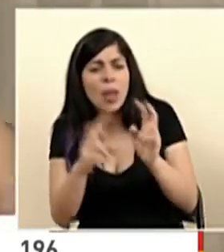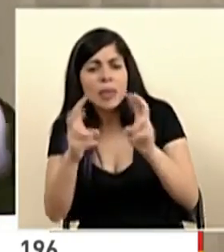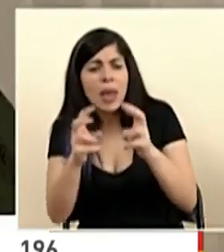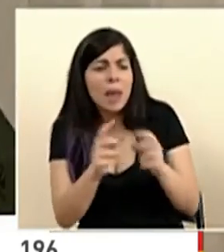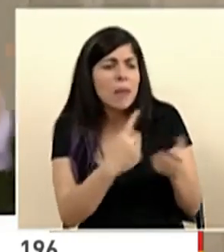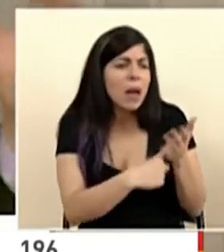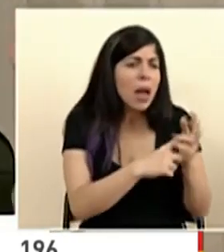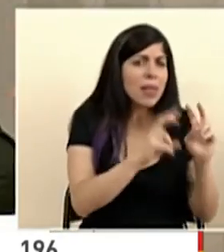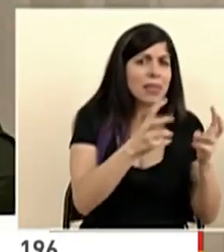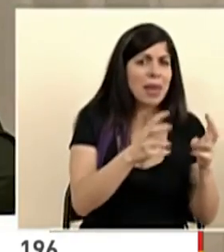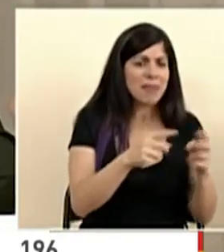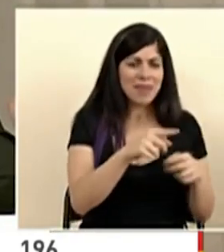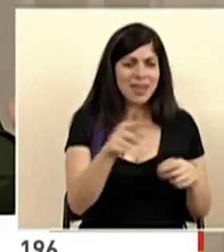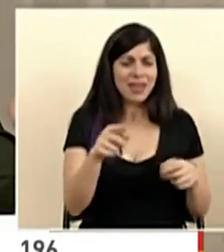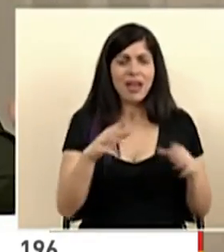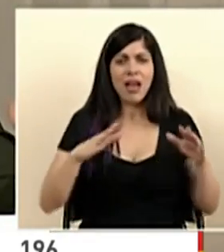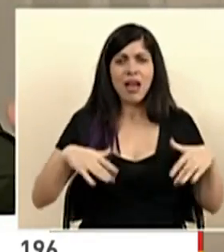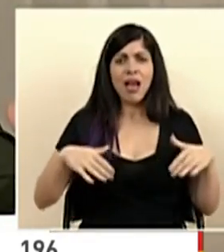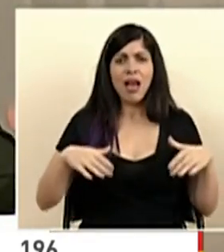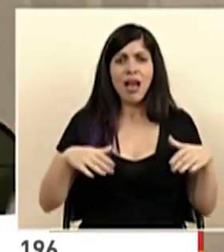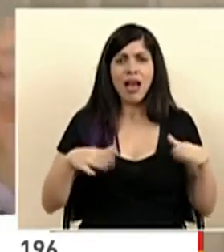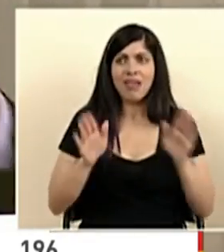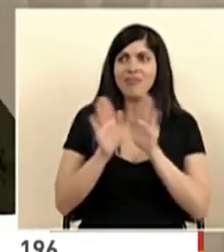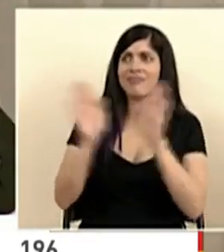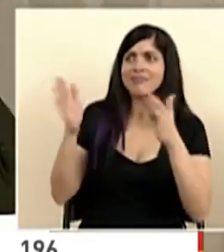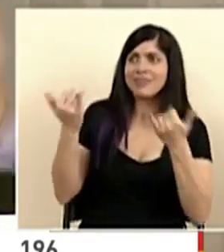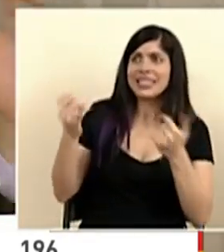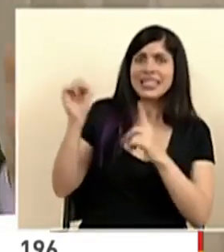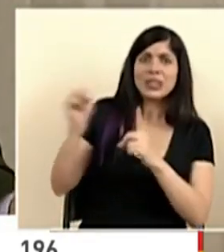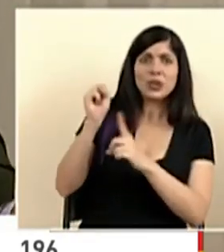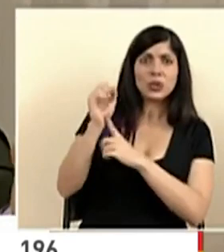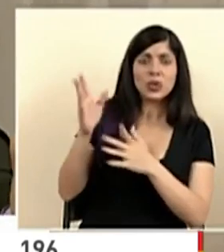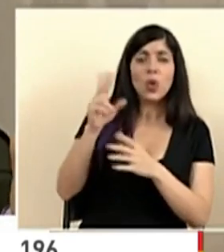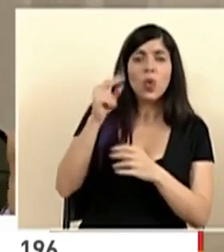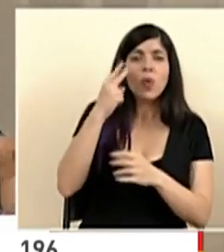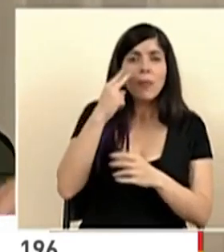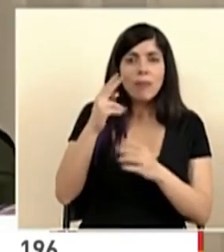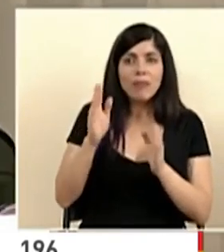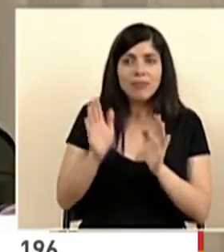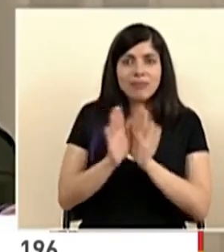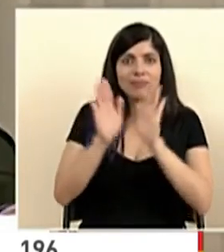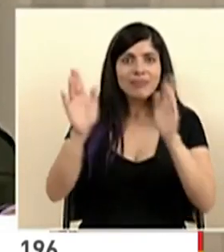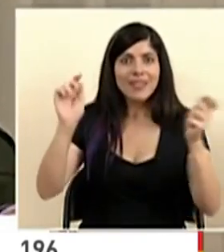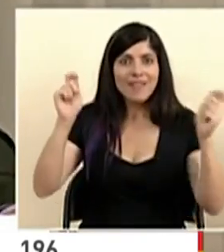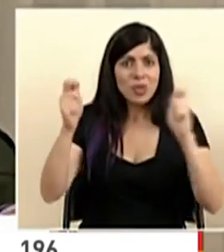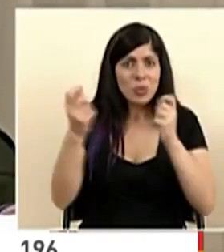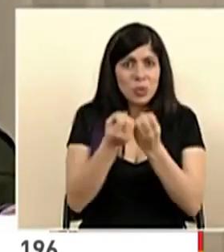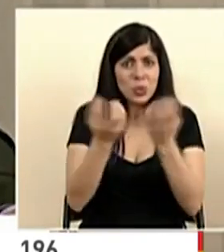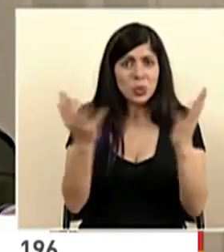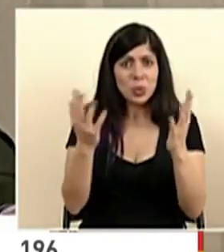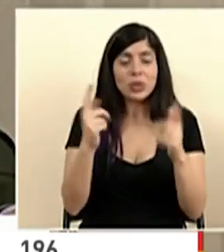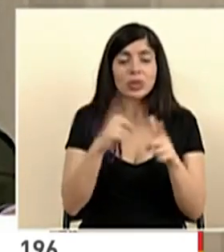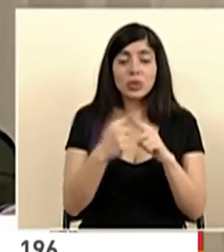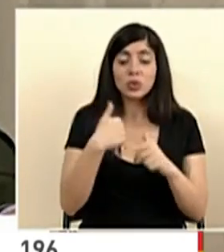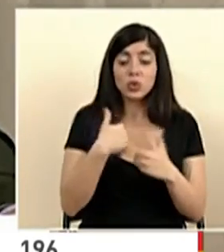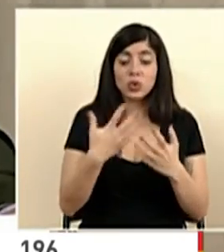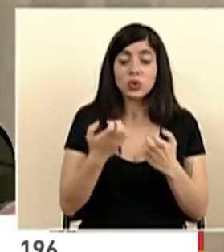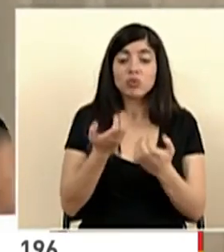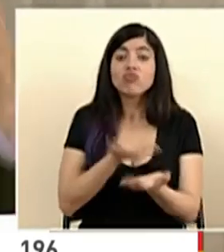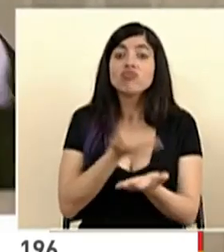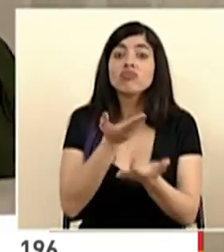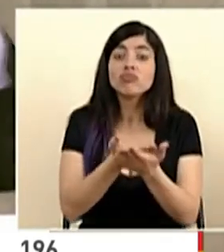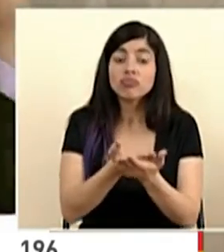de un tema allá no se ve la globalidad de lo que enfrentamos o la integralidad de las reformas y quiero contribuir a que el debate